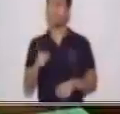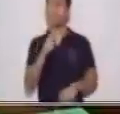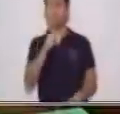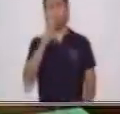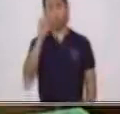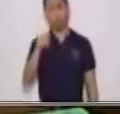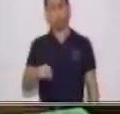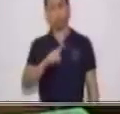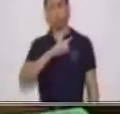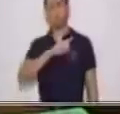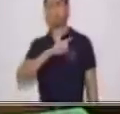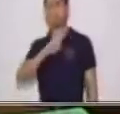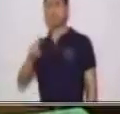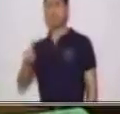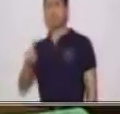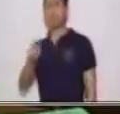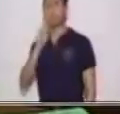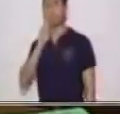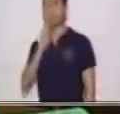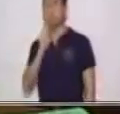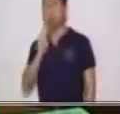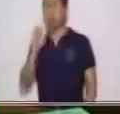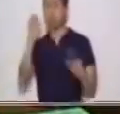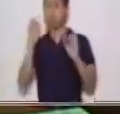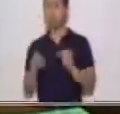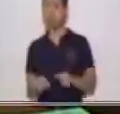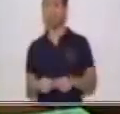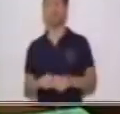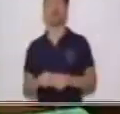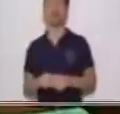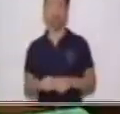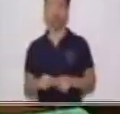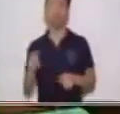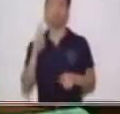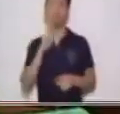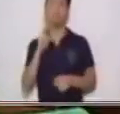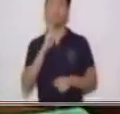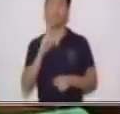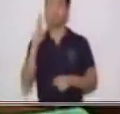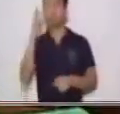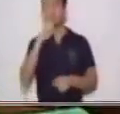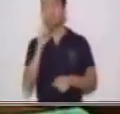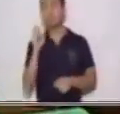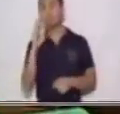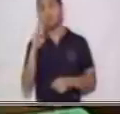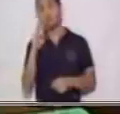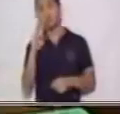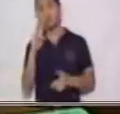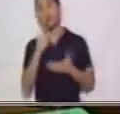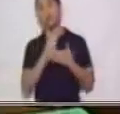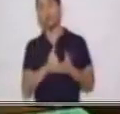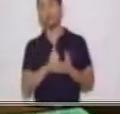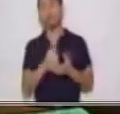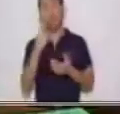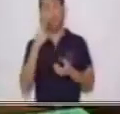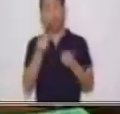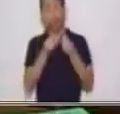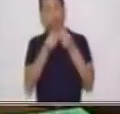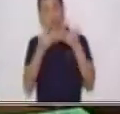Ah, el verbo ser dice que nos va a ayudar a describir la existencia o